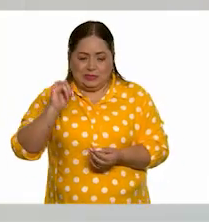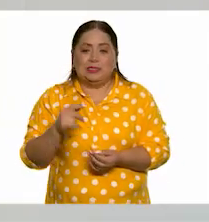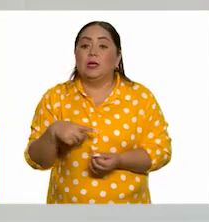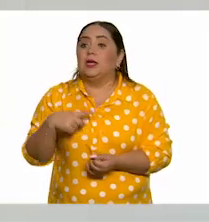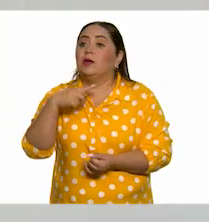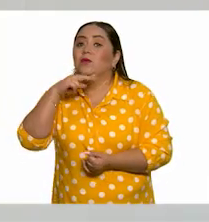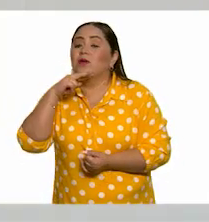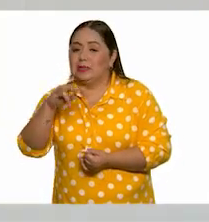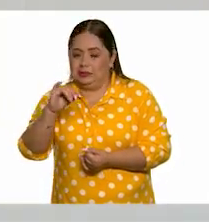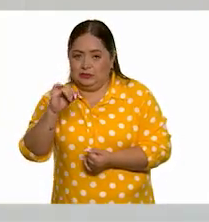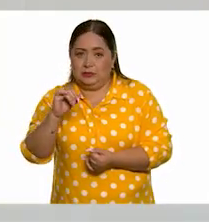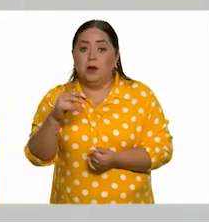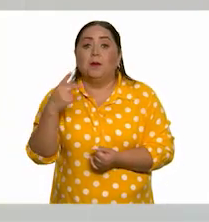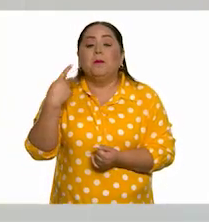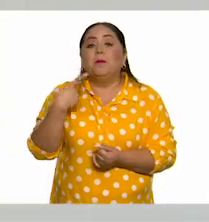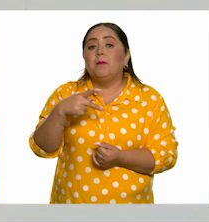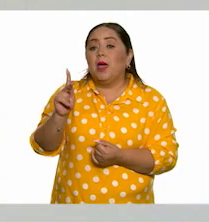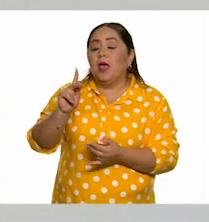como ciudad. dice, ¿no?